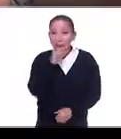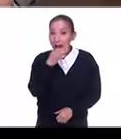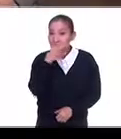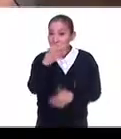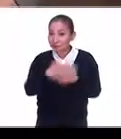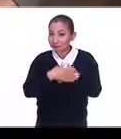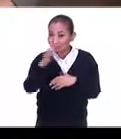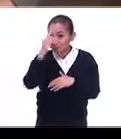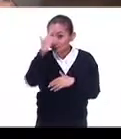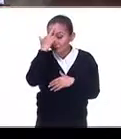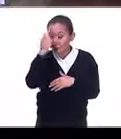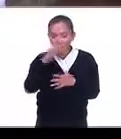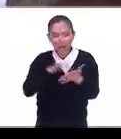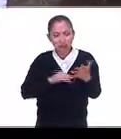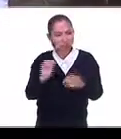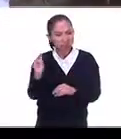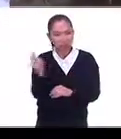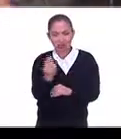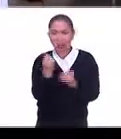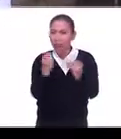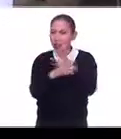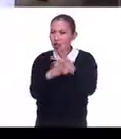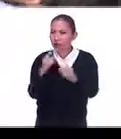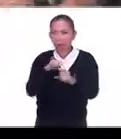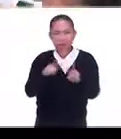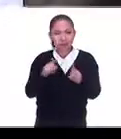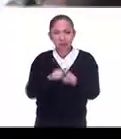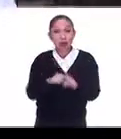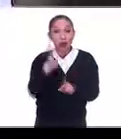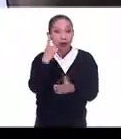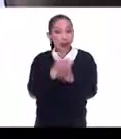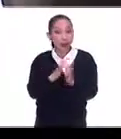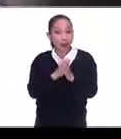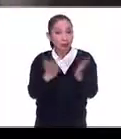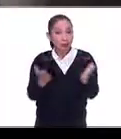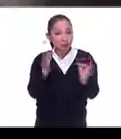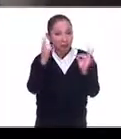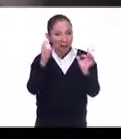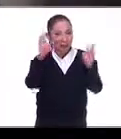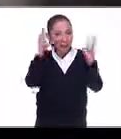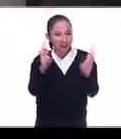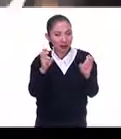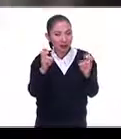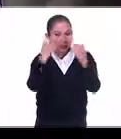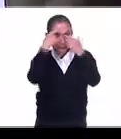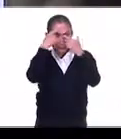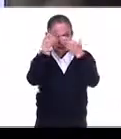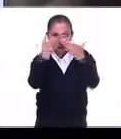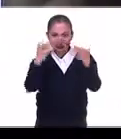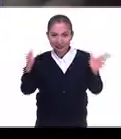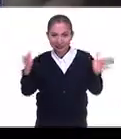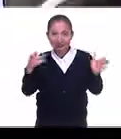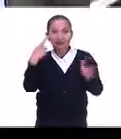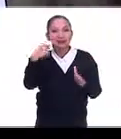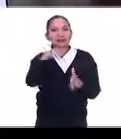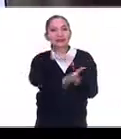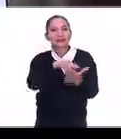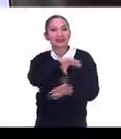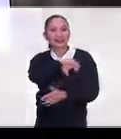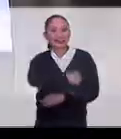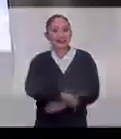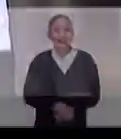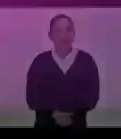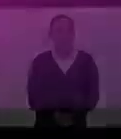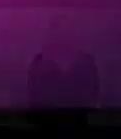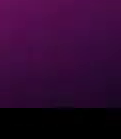recuerdo que para leernos se necesitan muchas cosas. Un buen libro a la mano, nuestra mente abierta y el espacio que